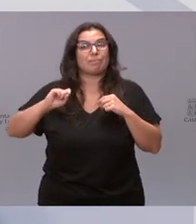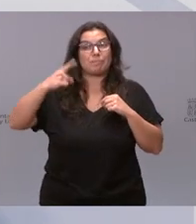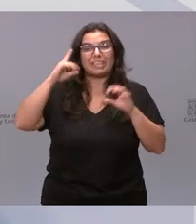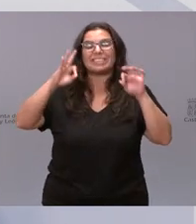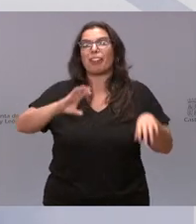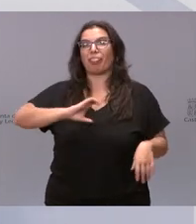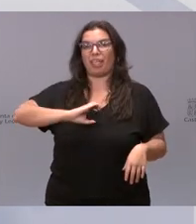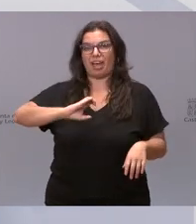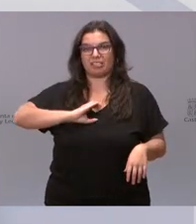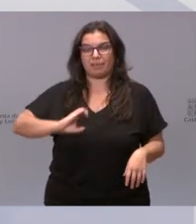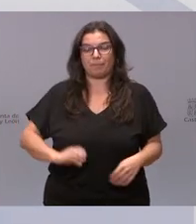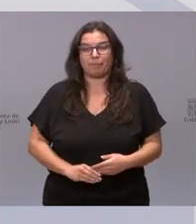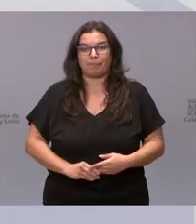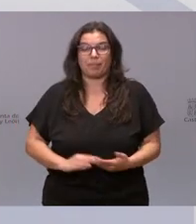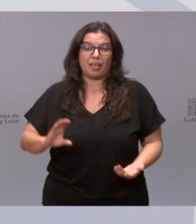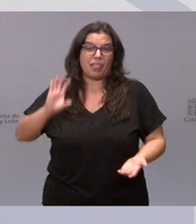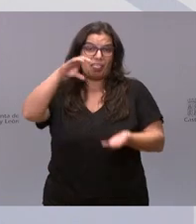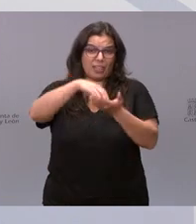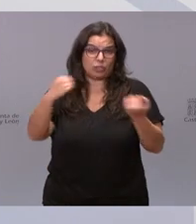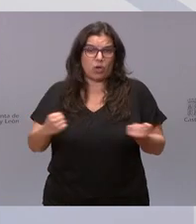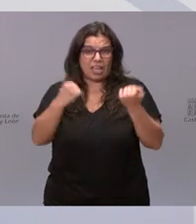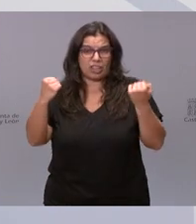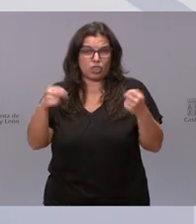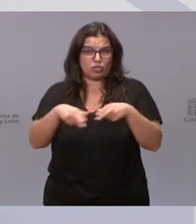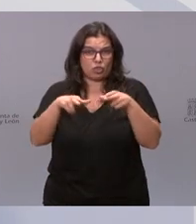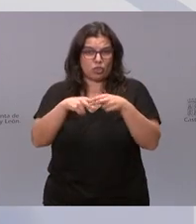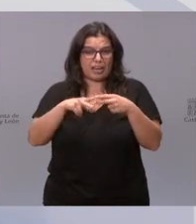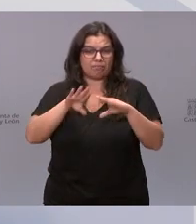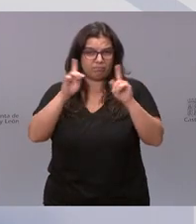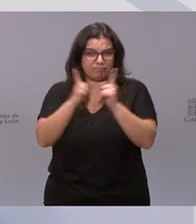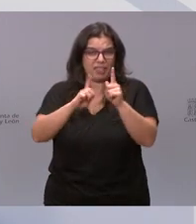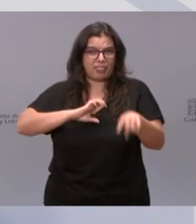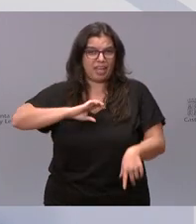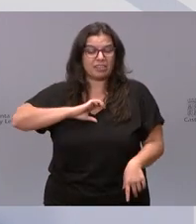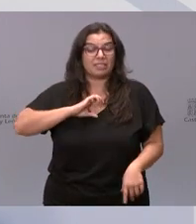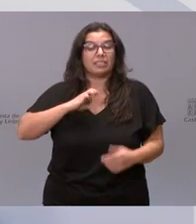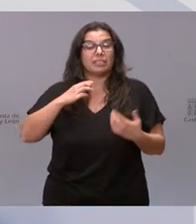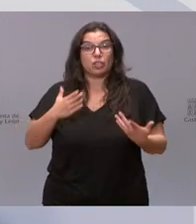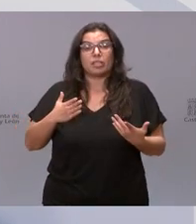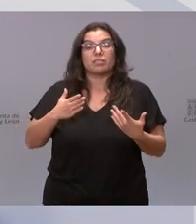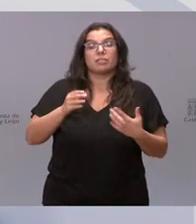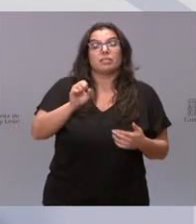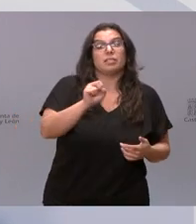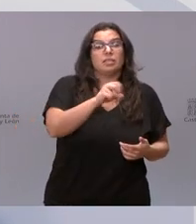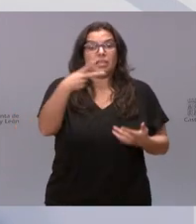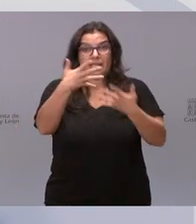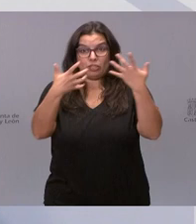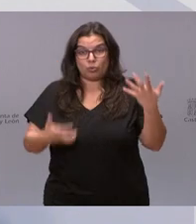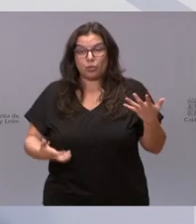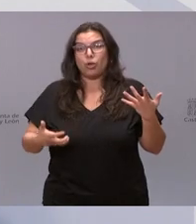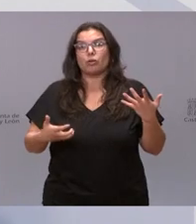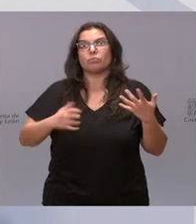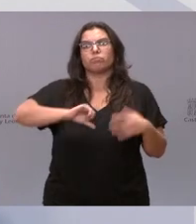los CEAS, los Centros de Acción Social. La resolución se dictará en el plazo máximo